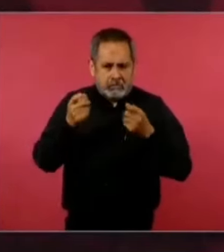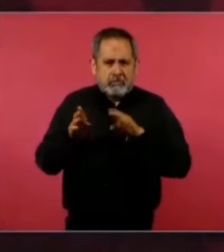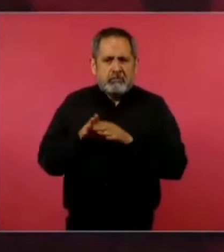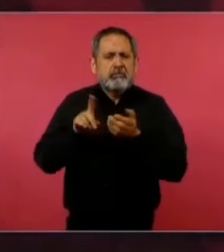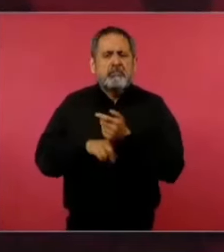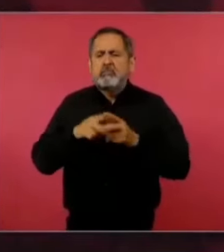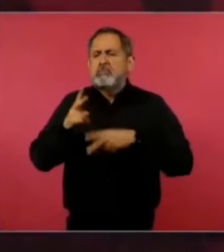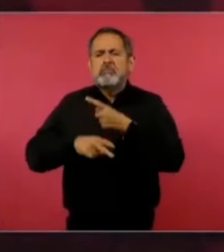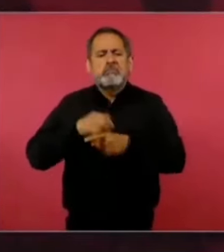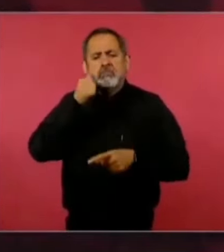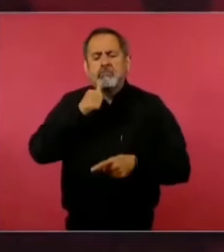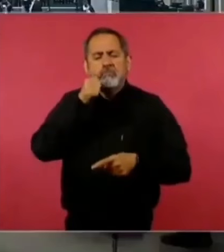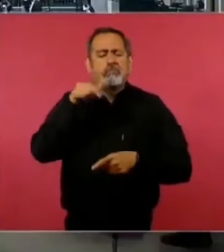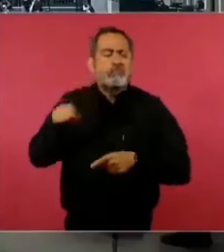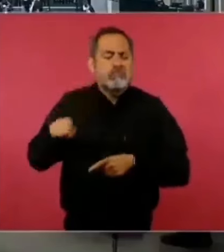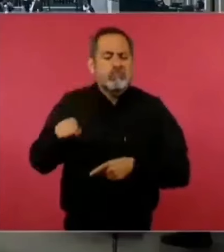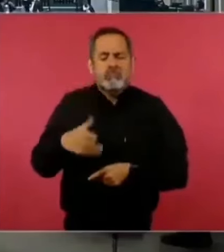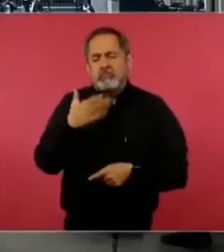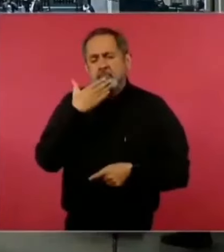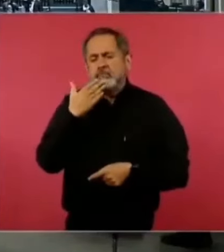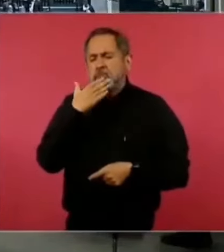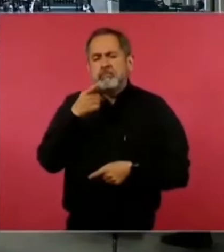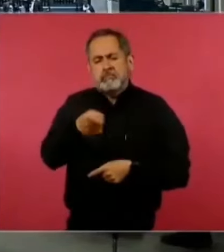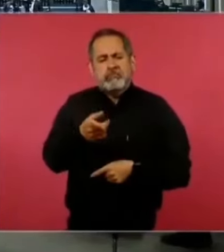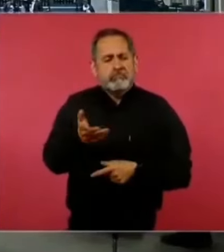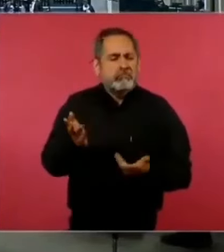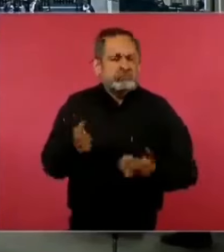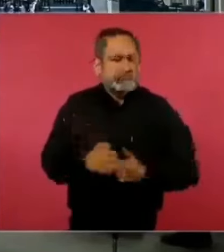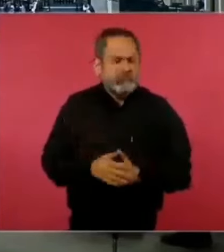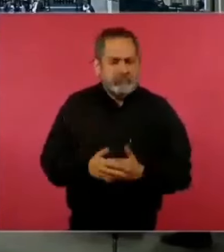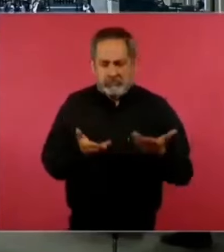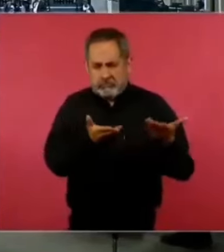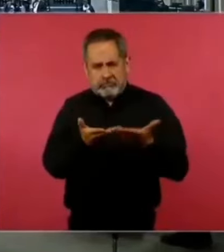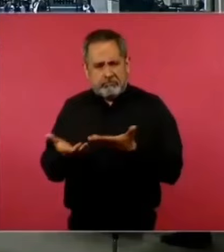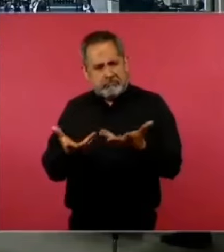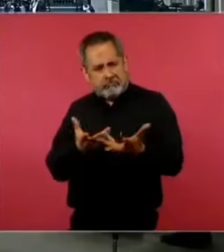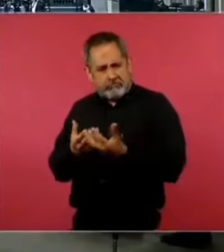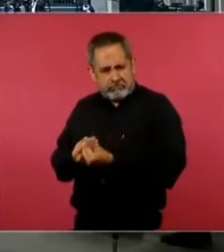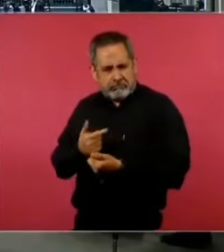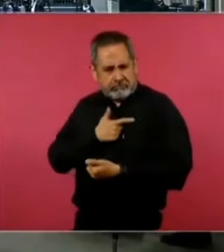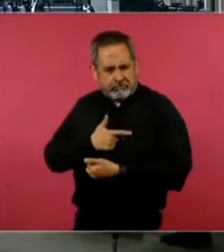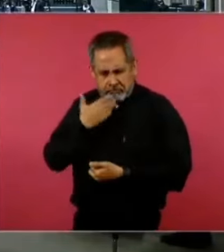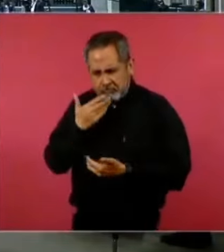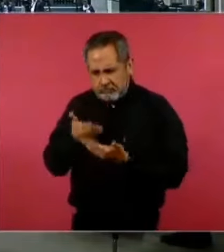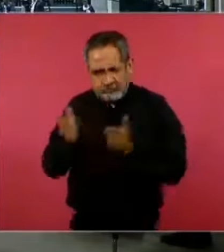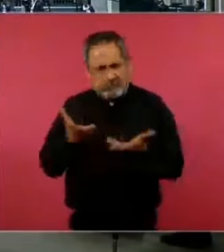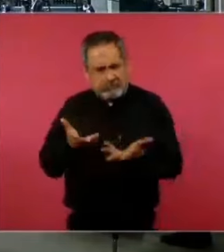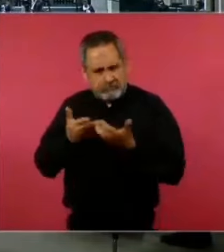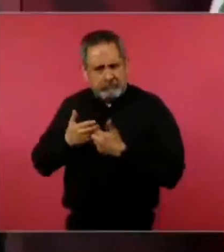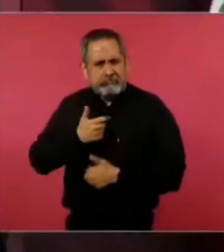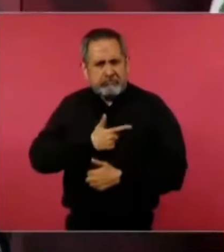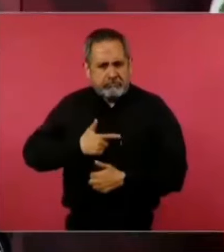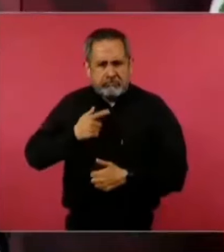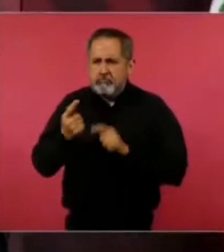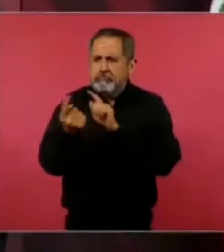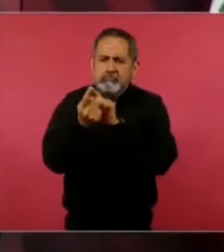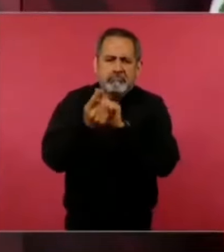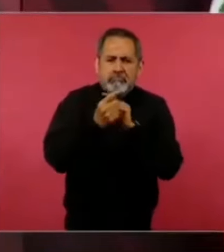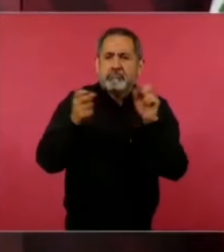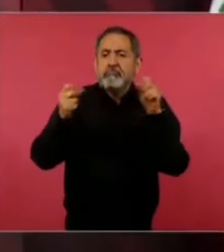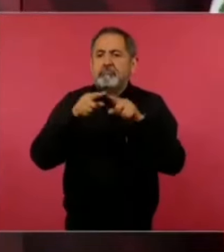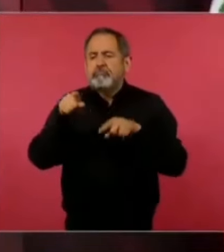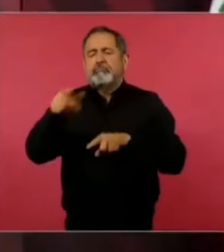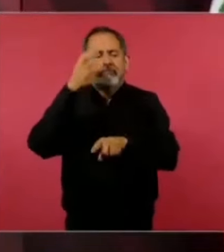bienvenidos, nos da mucho gusto encontrarles en las